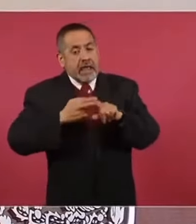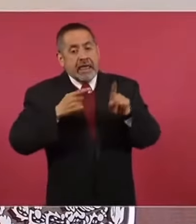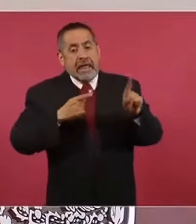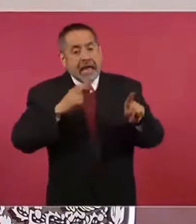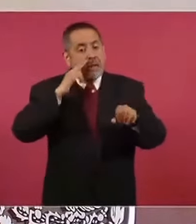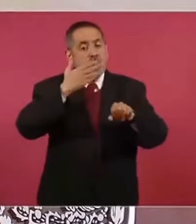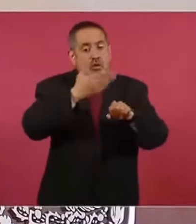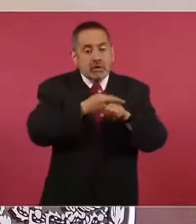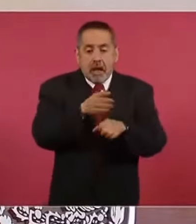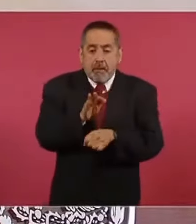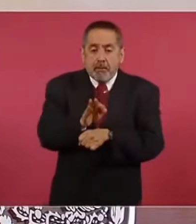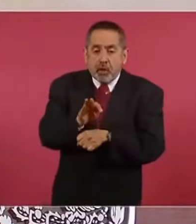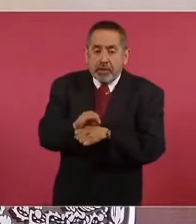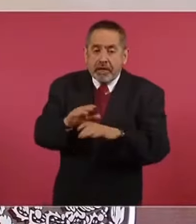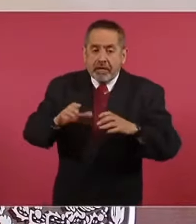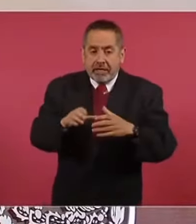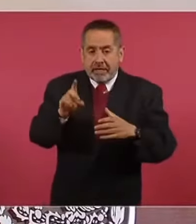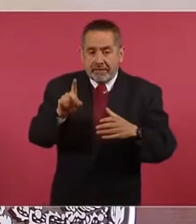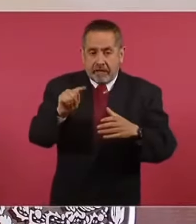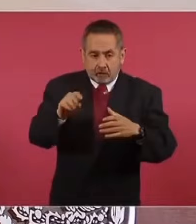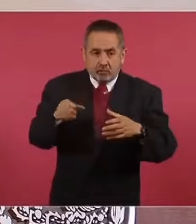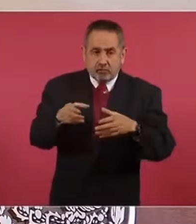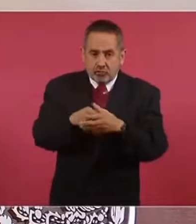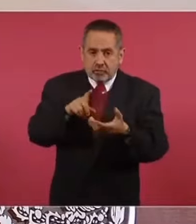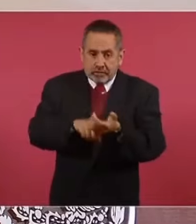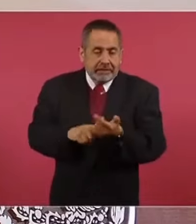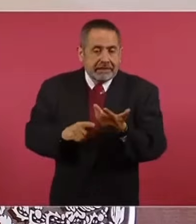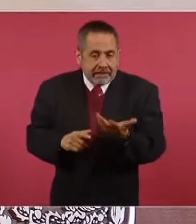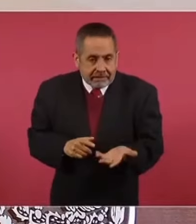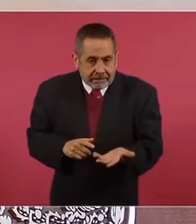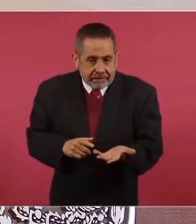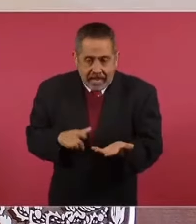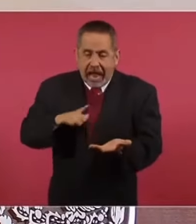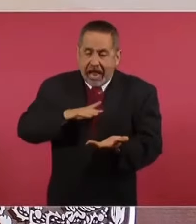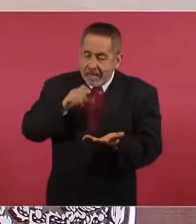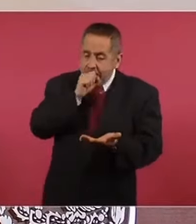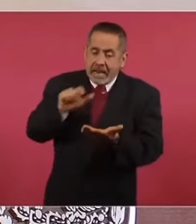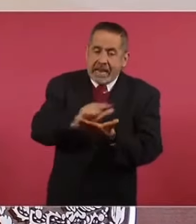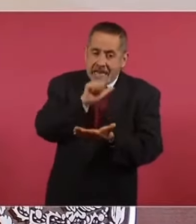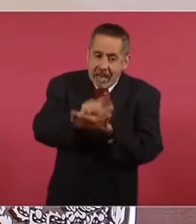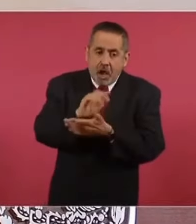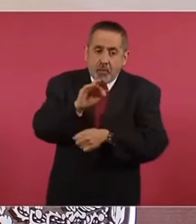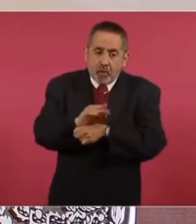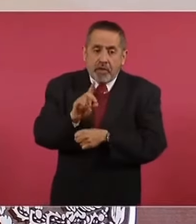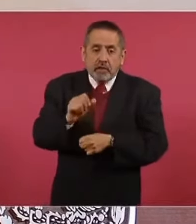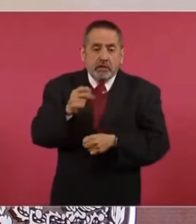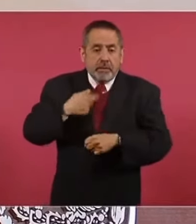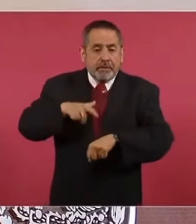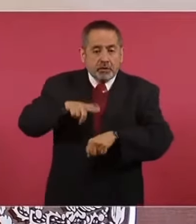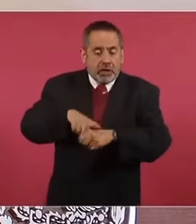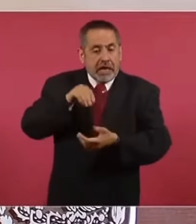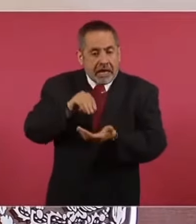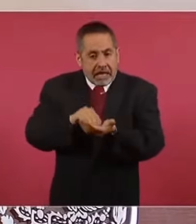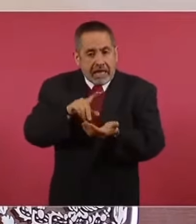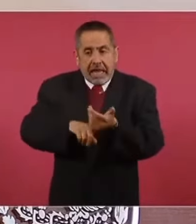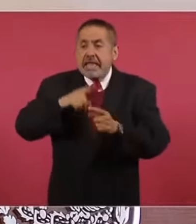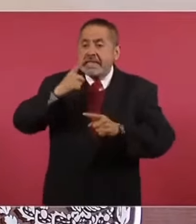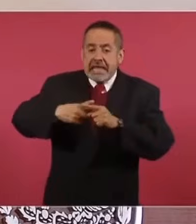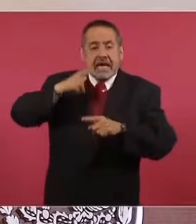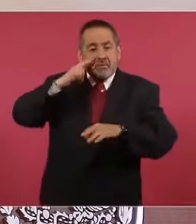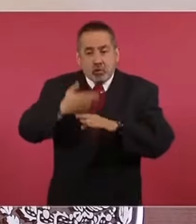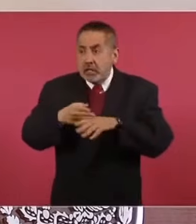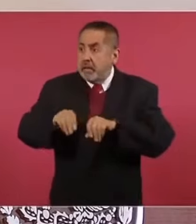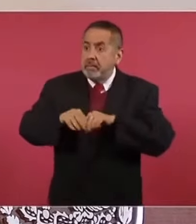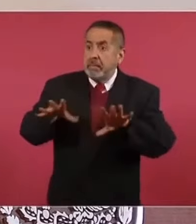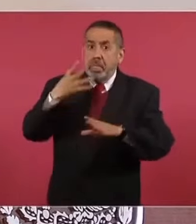responsabilidad de proteger esos datos. Hay una ley de protección de datos personales y hay responsabilidad en